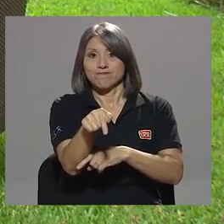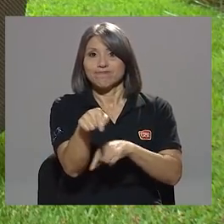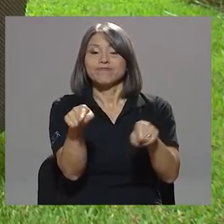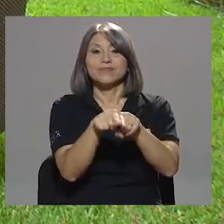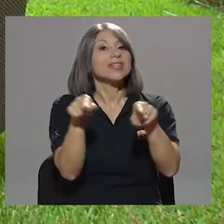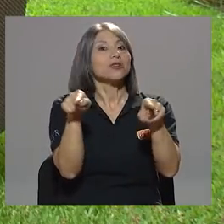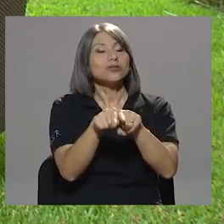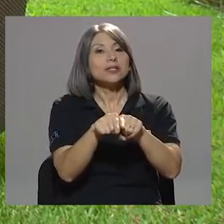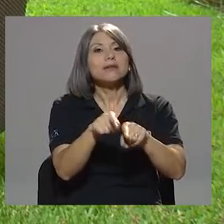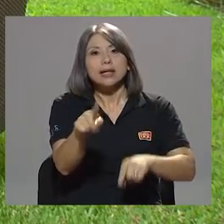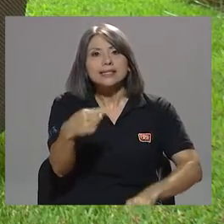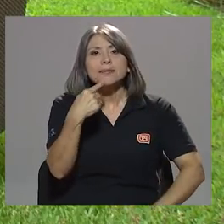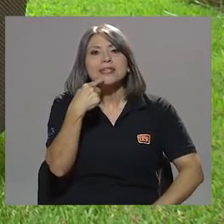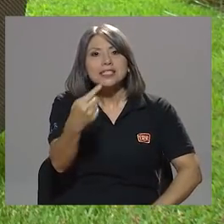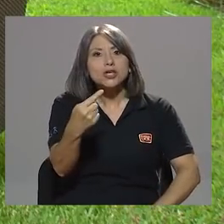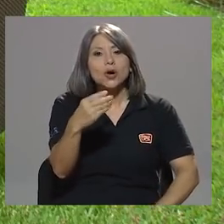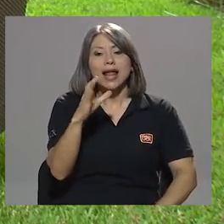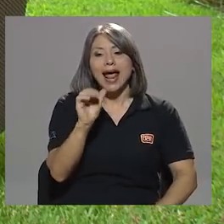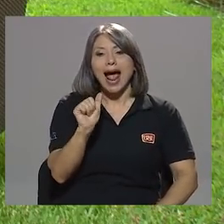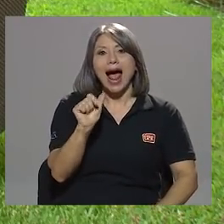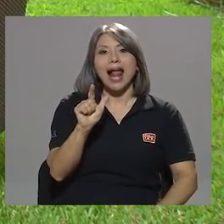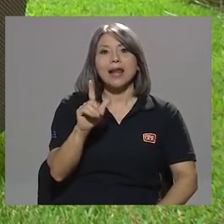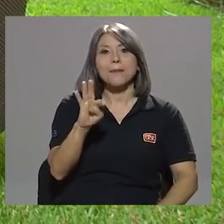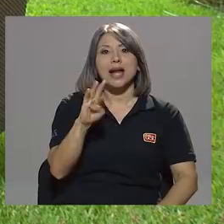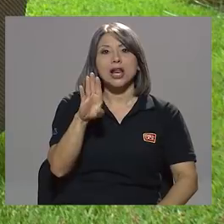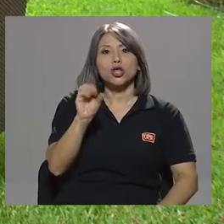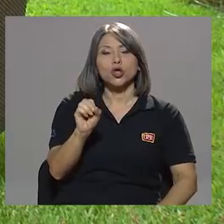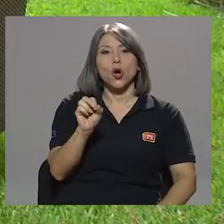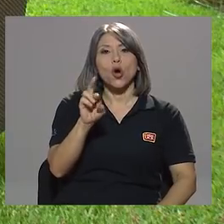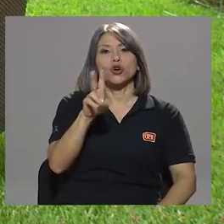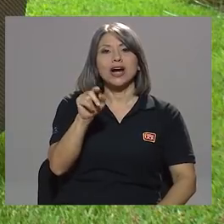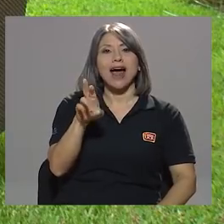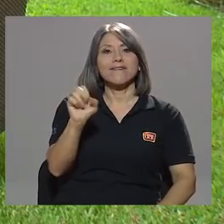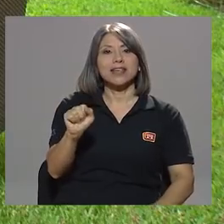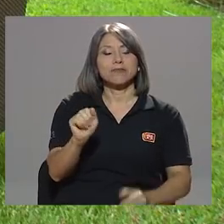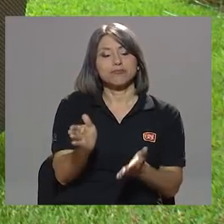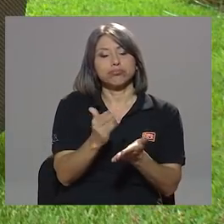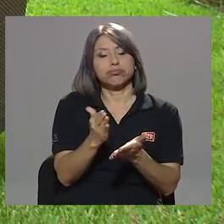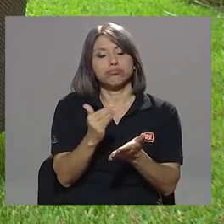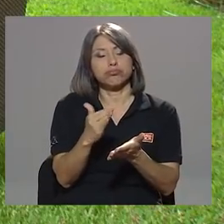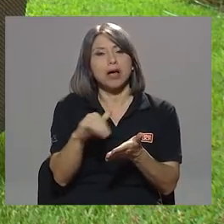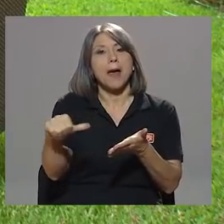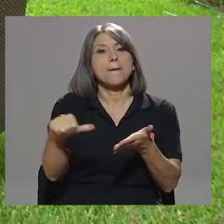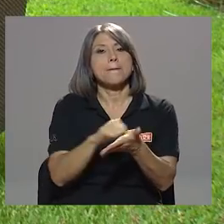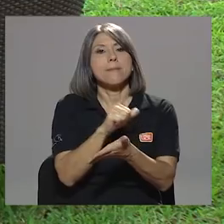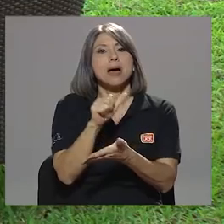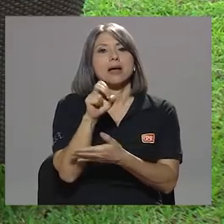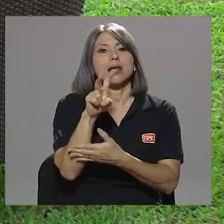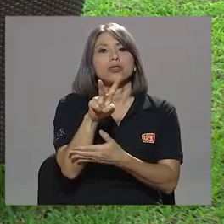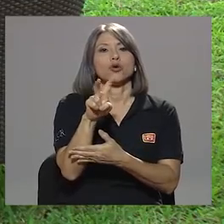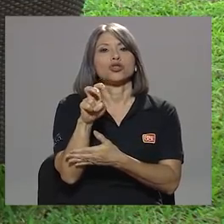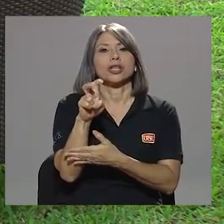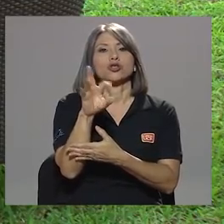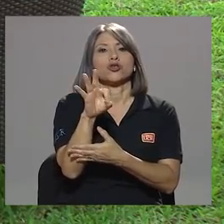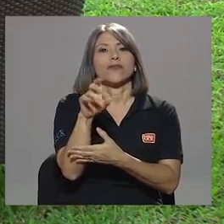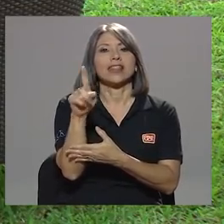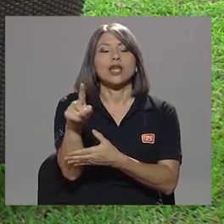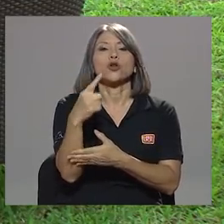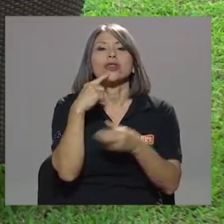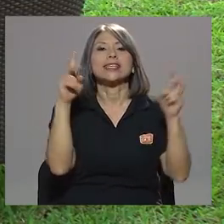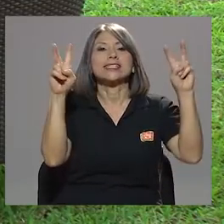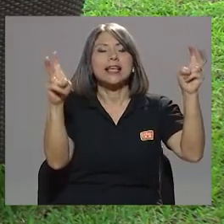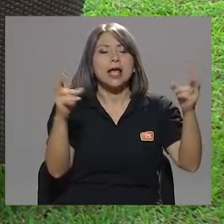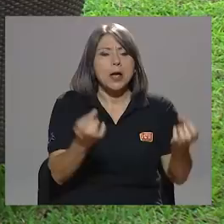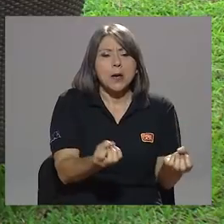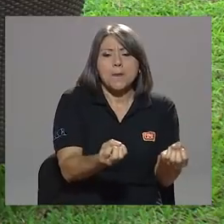inclusive se menciona a Alberto Raba en odio. Página 291. Los múltiples